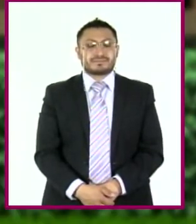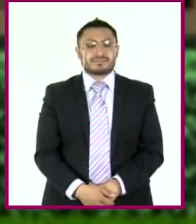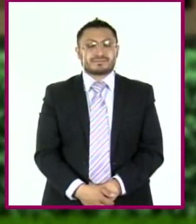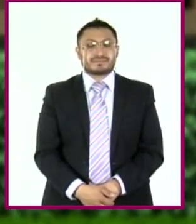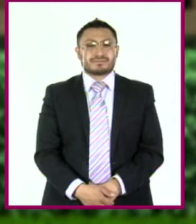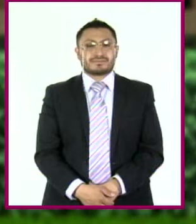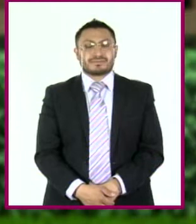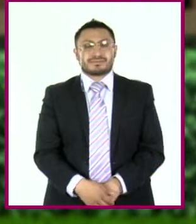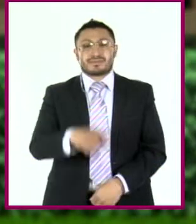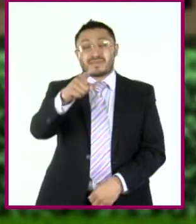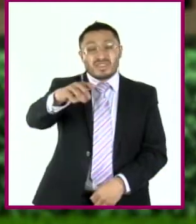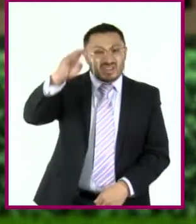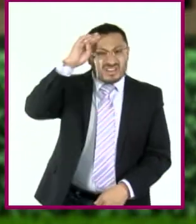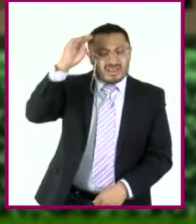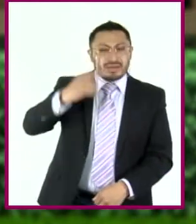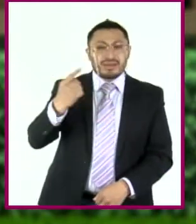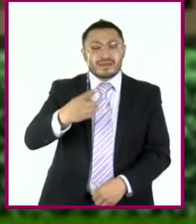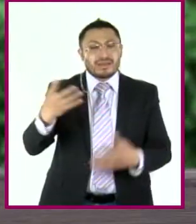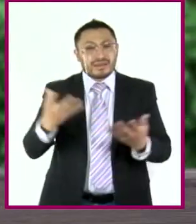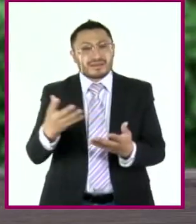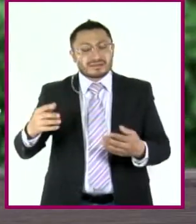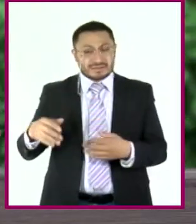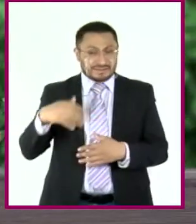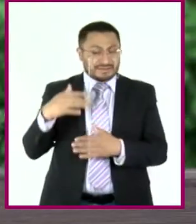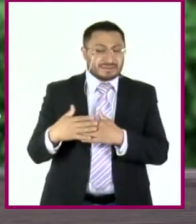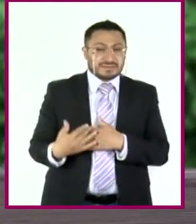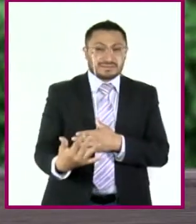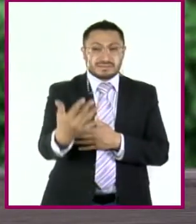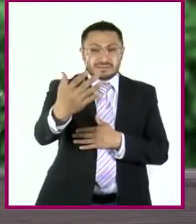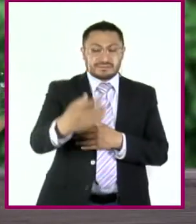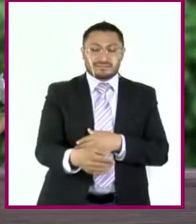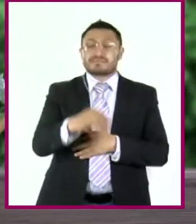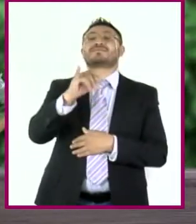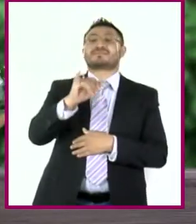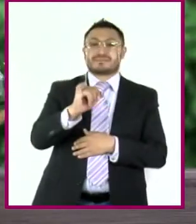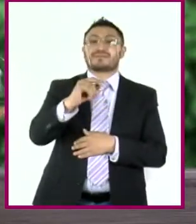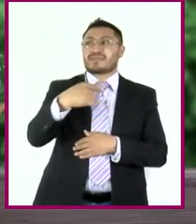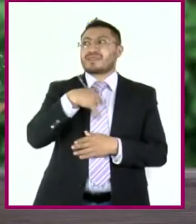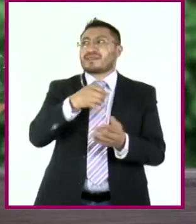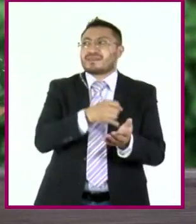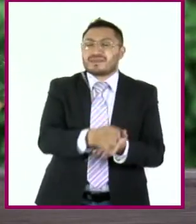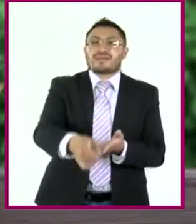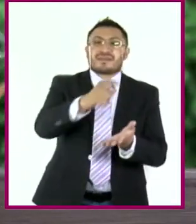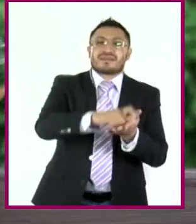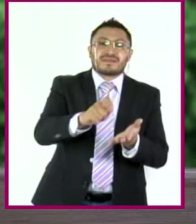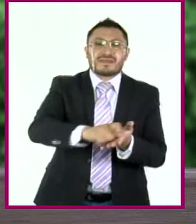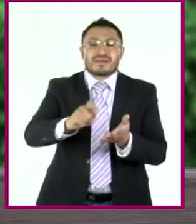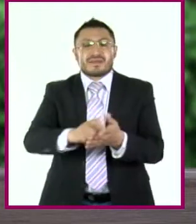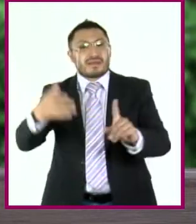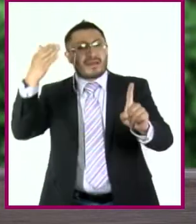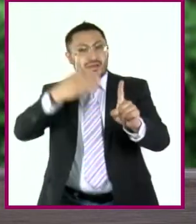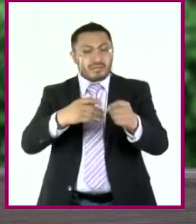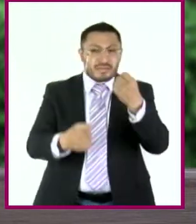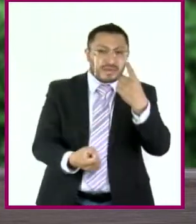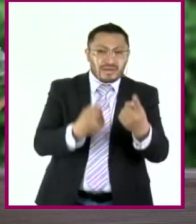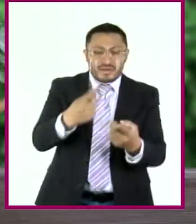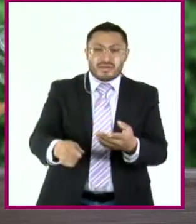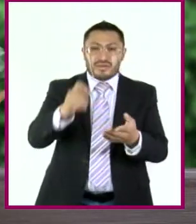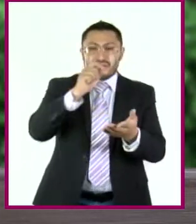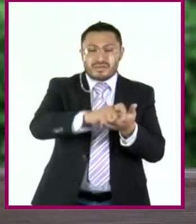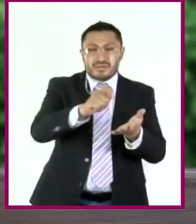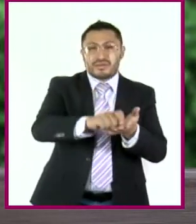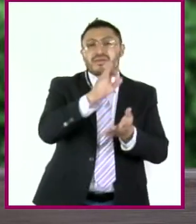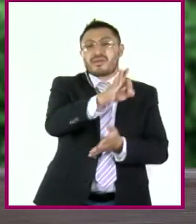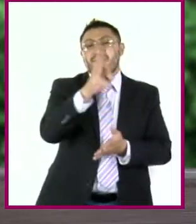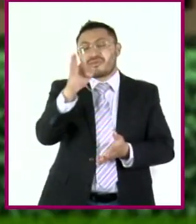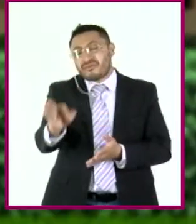Que si has pensado qué hacer después de la actividad. Ah, sí. Decidí que voy a escribir algunas metas y les va a poner su fecha de caducidad y así me